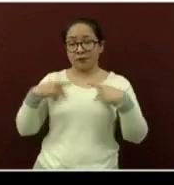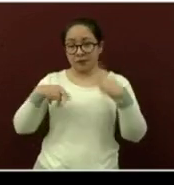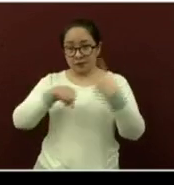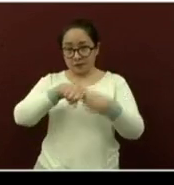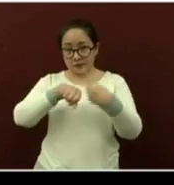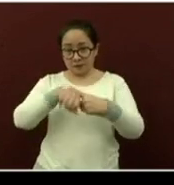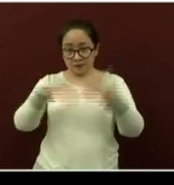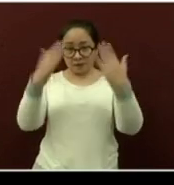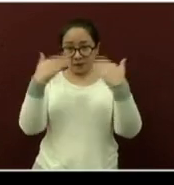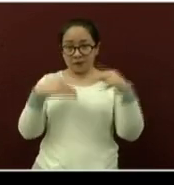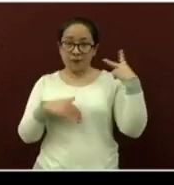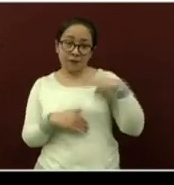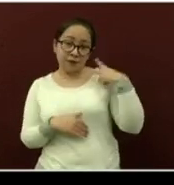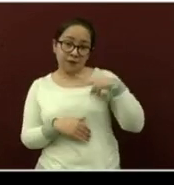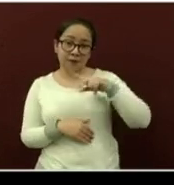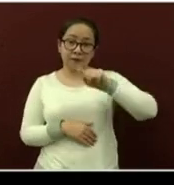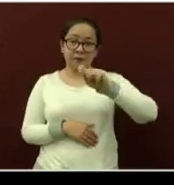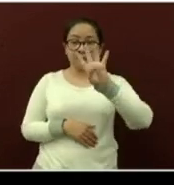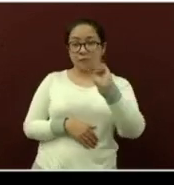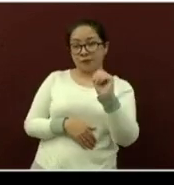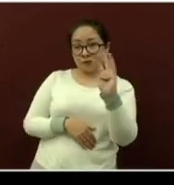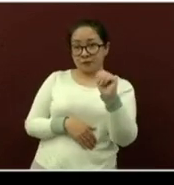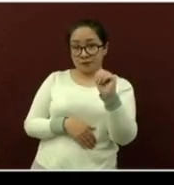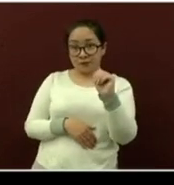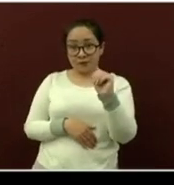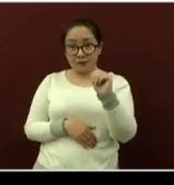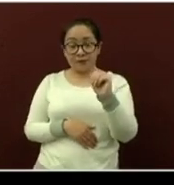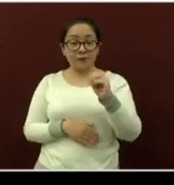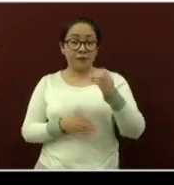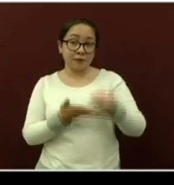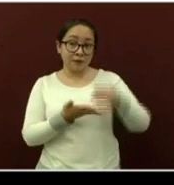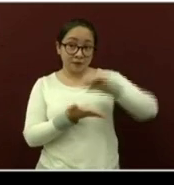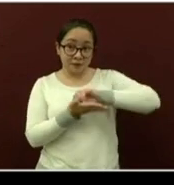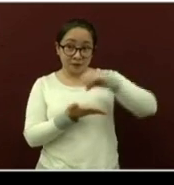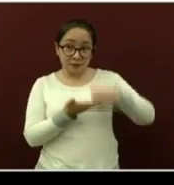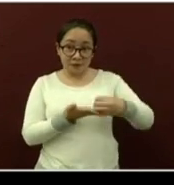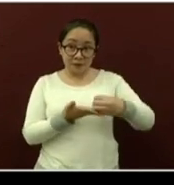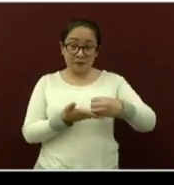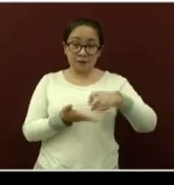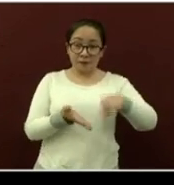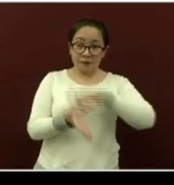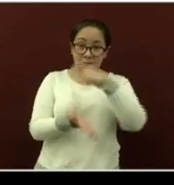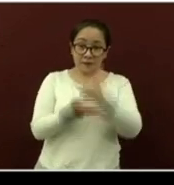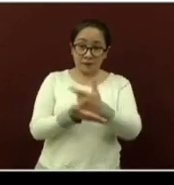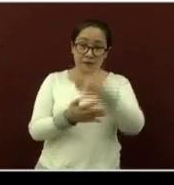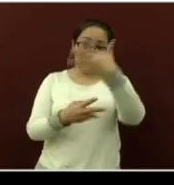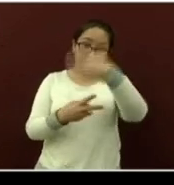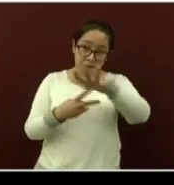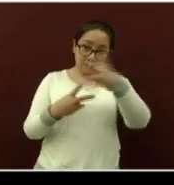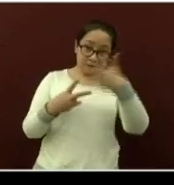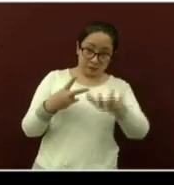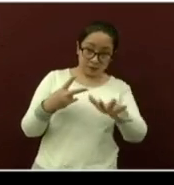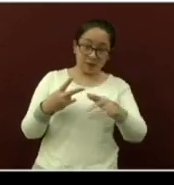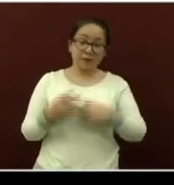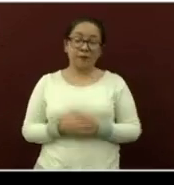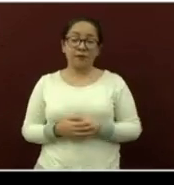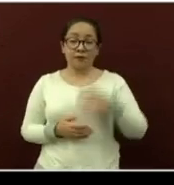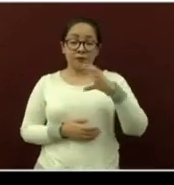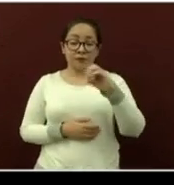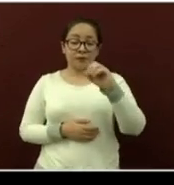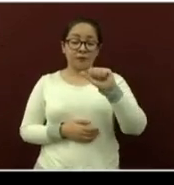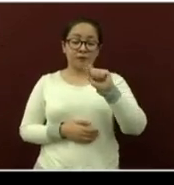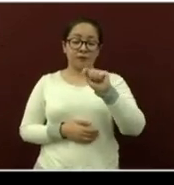El de Veracruz 29. Orizaba y Jalapa 10 cada uno. Coatzintla